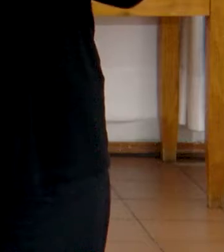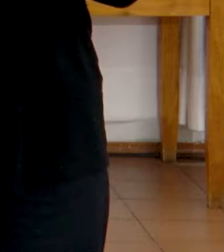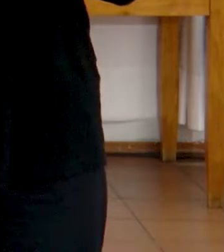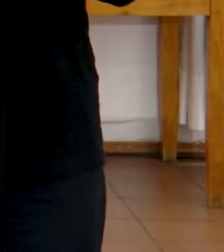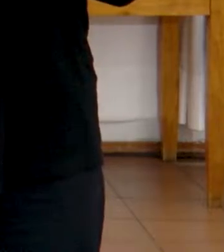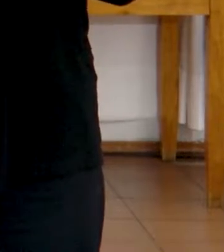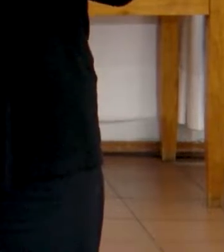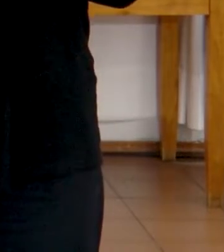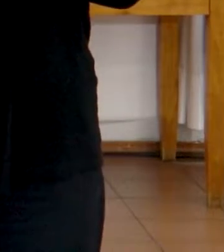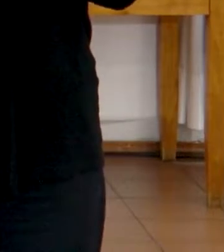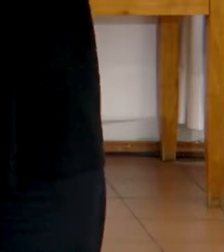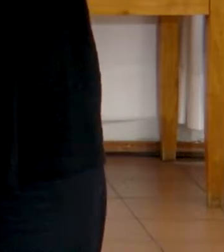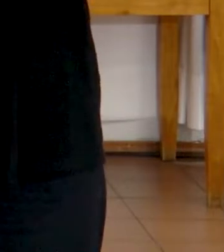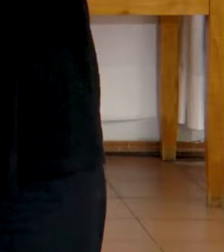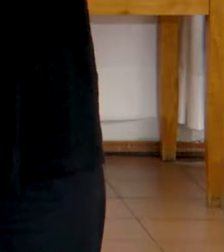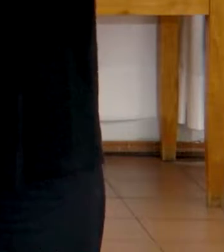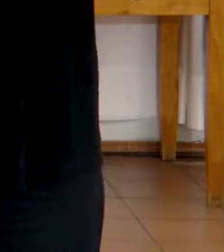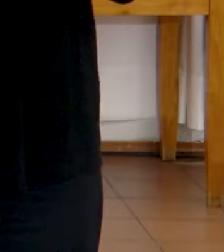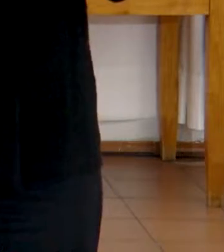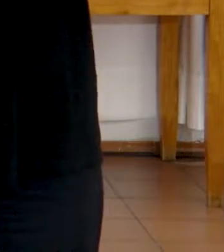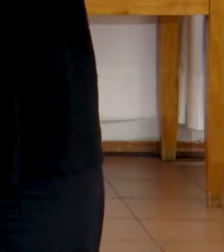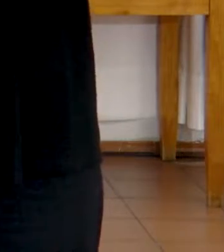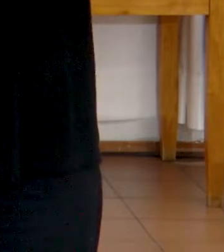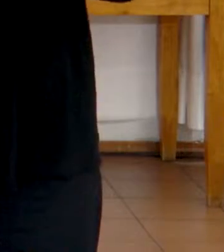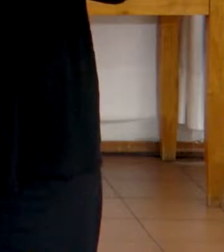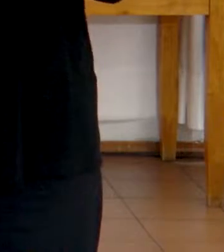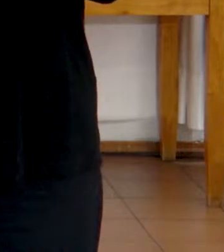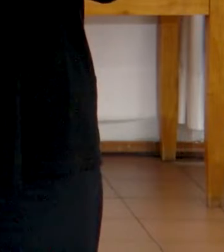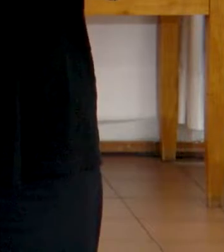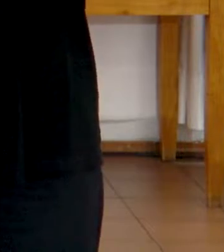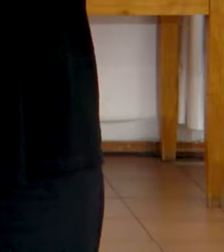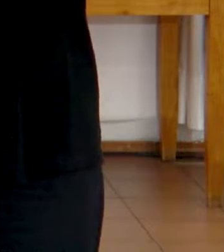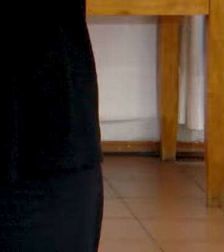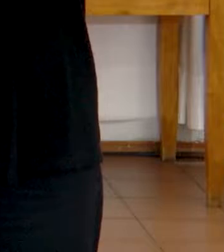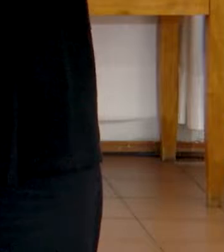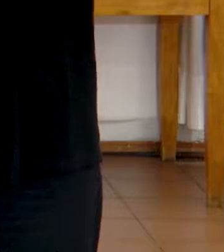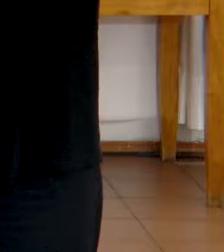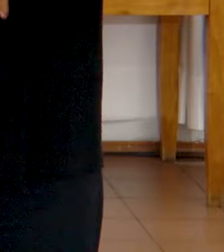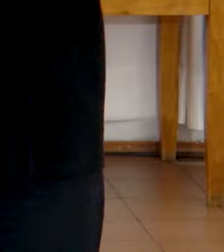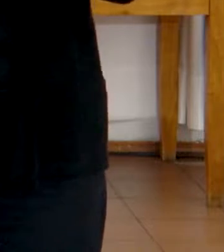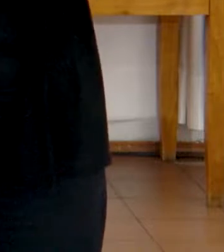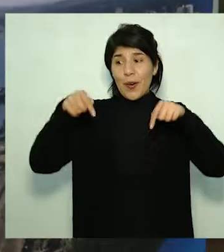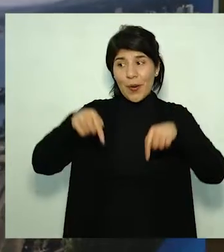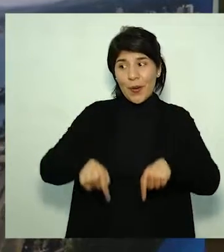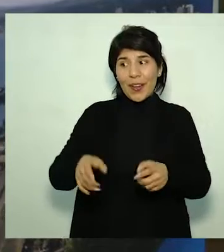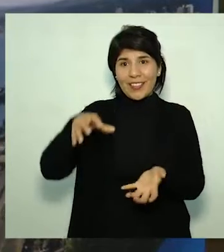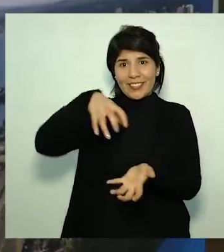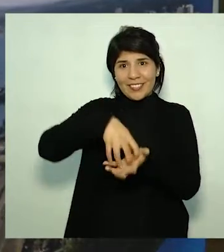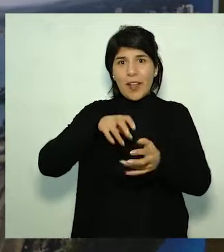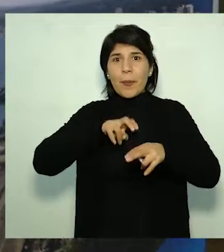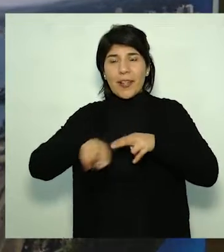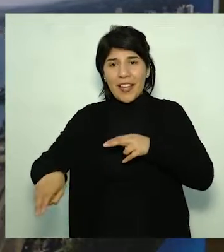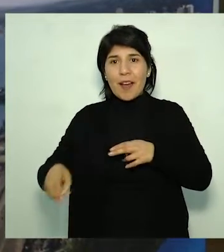Tengan ustedes muy buenas tardes, sean bienvenidos entonces aquí a la Casa de la Cultura, municipio de Piriápolis. Una